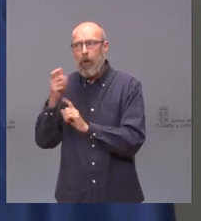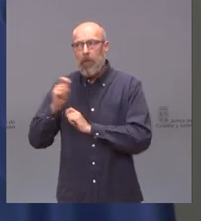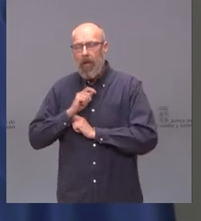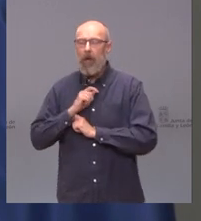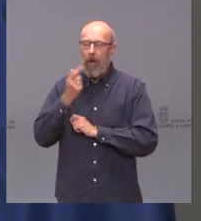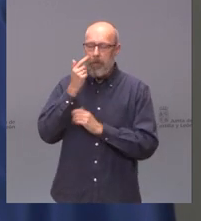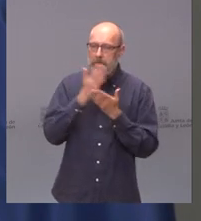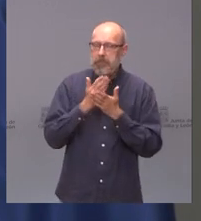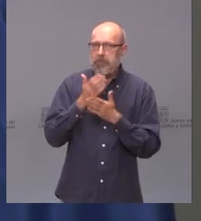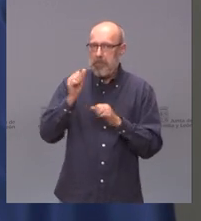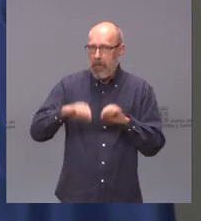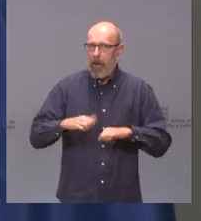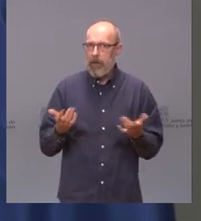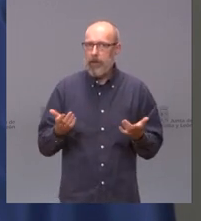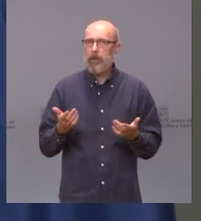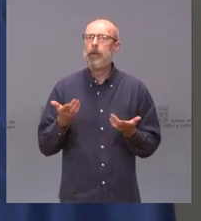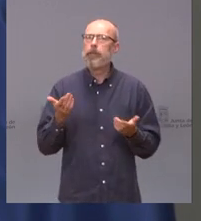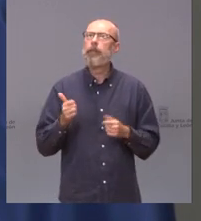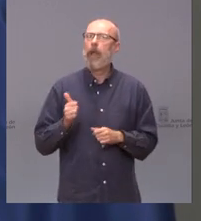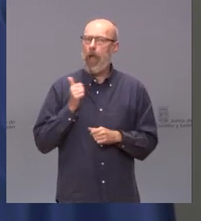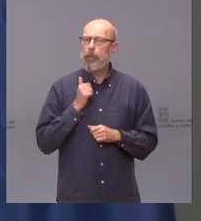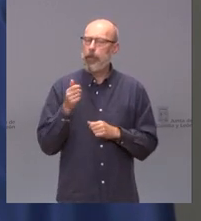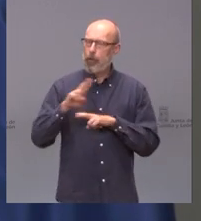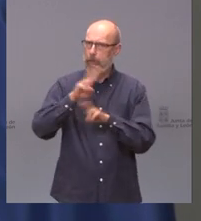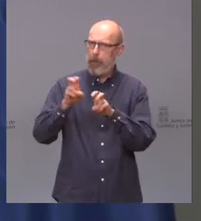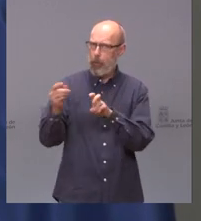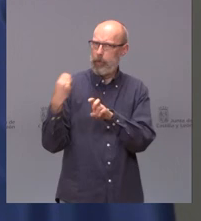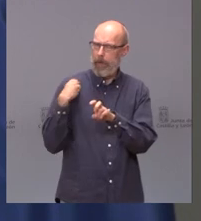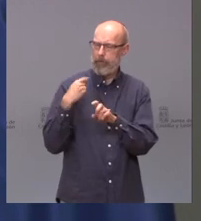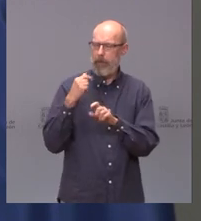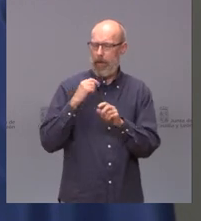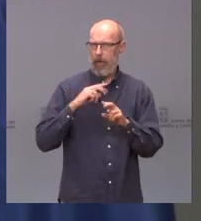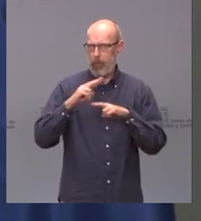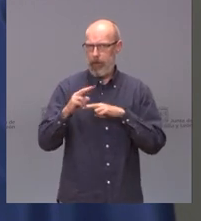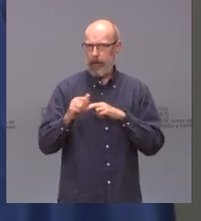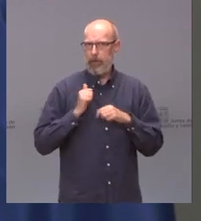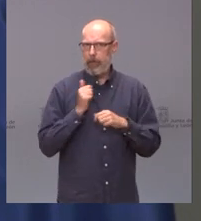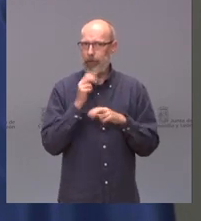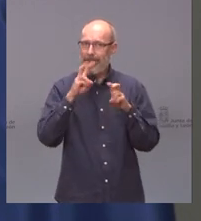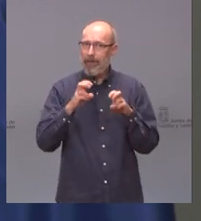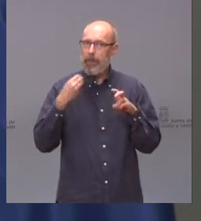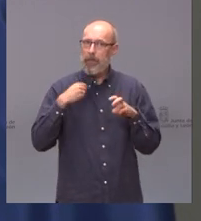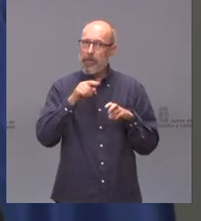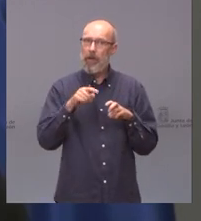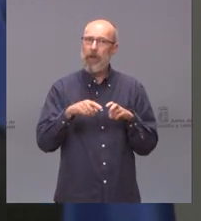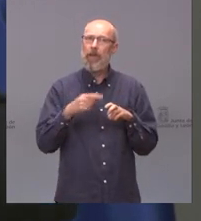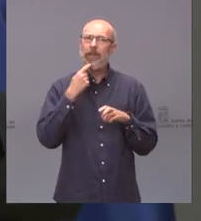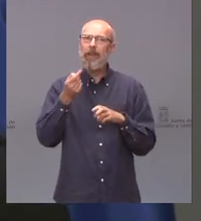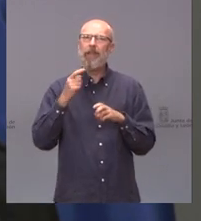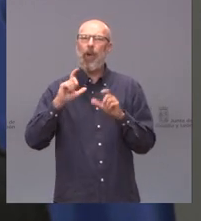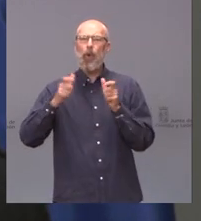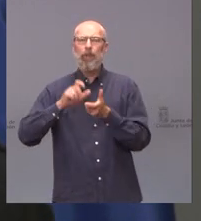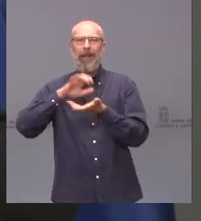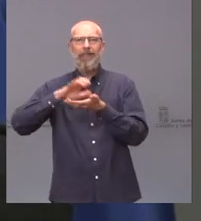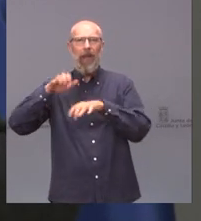perdónen que aproveche la pregunta para esto porque probablemente puede que no sea el caso pero todas estas cosas que se han dicho de la junta traslada si hay gente